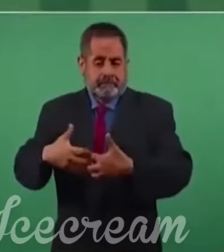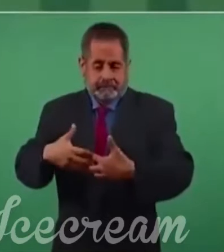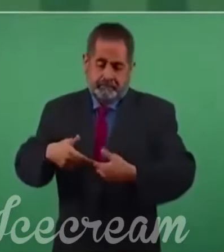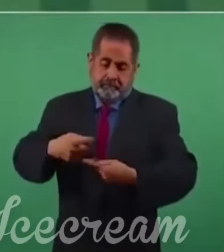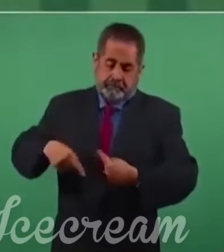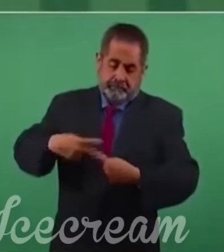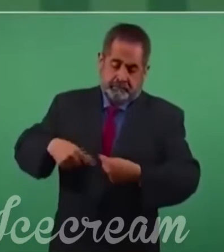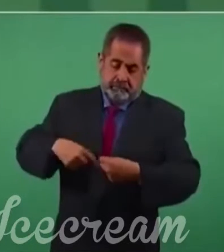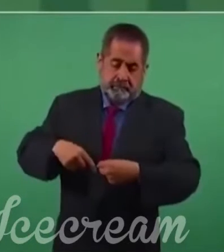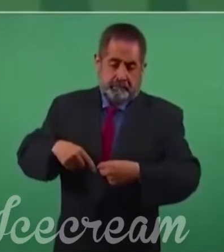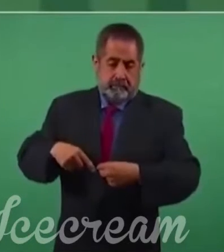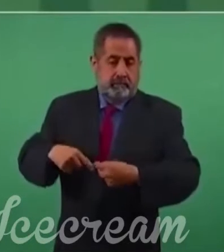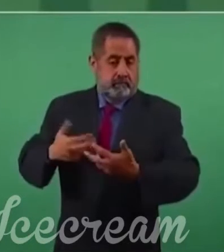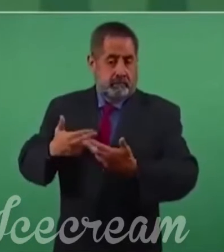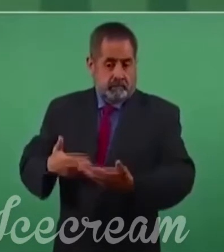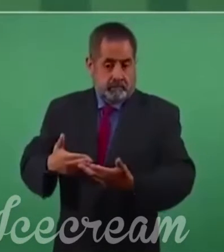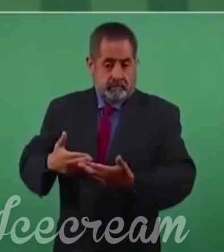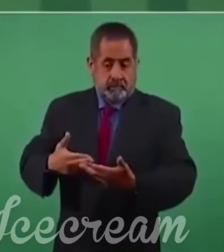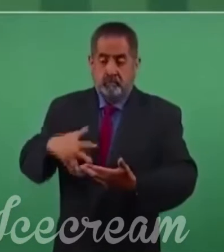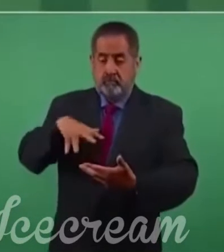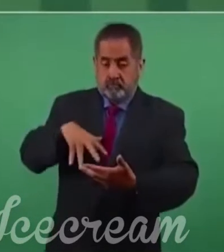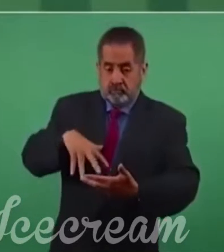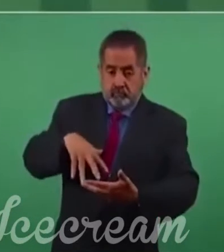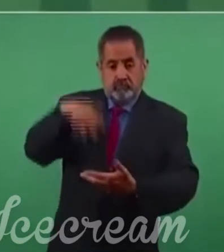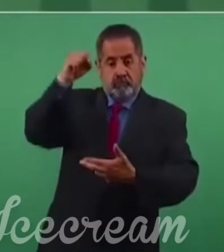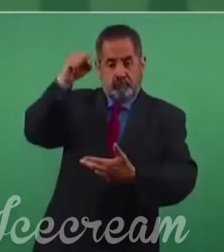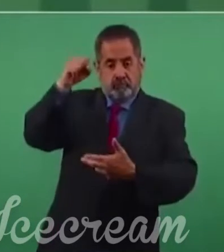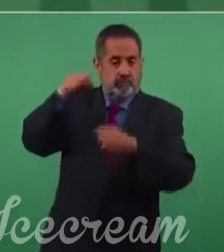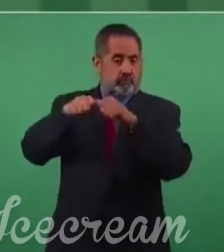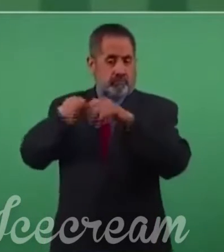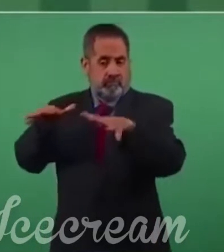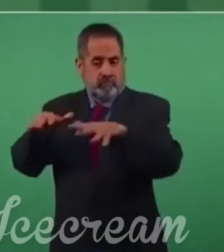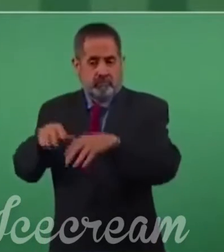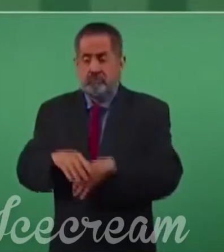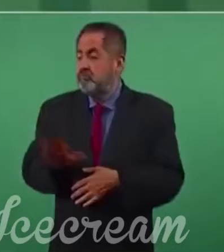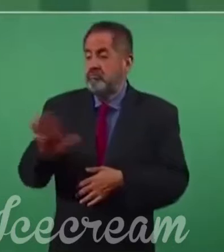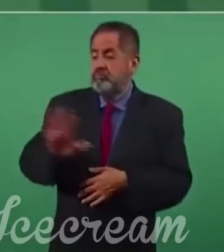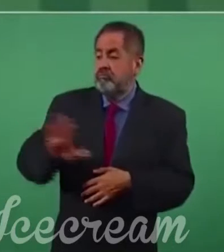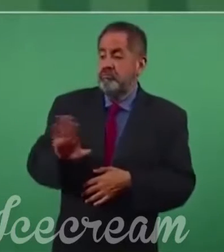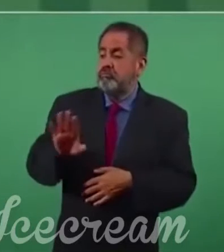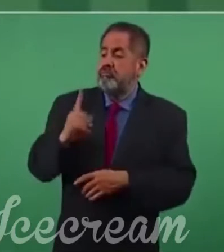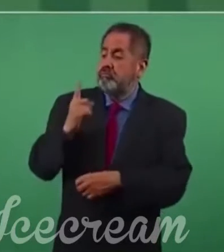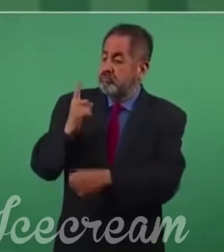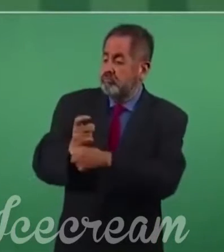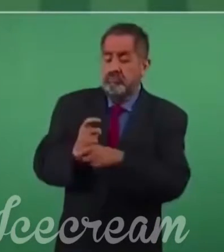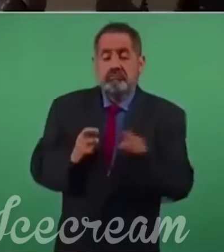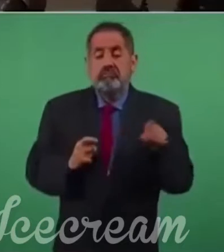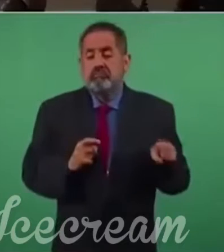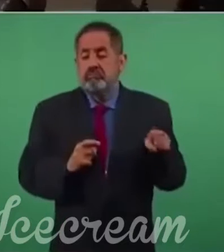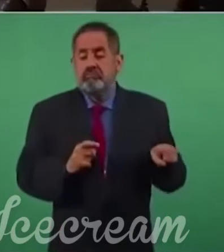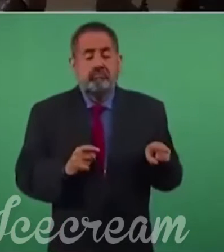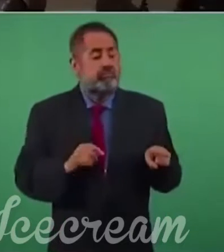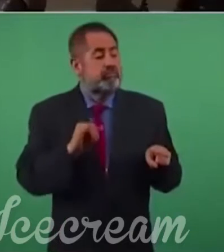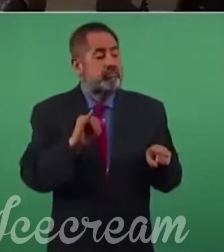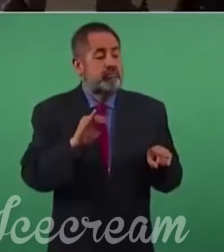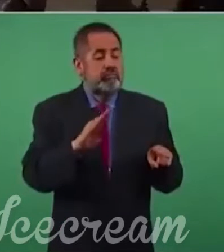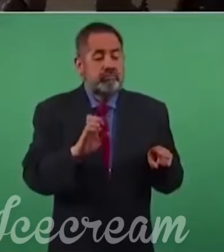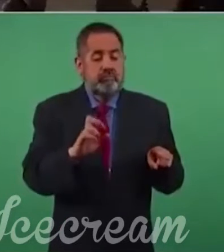que producen las plantas de Iberdrola o las particulares,